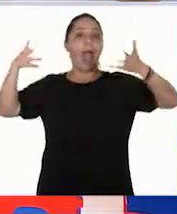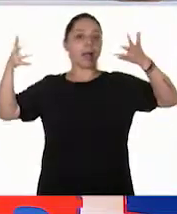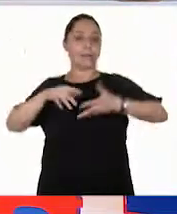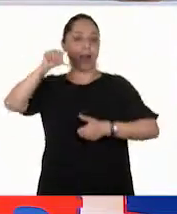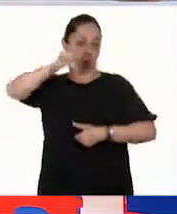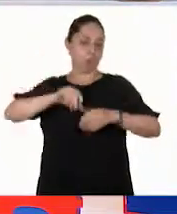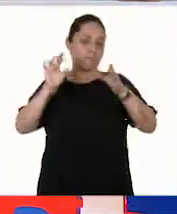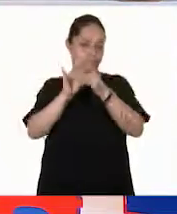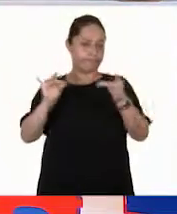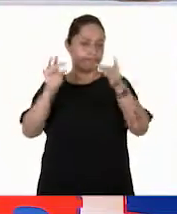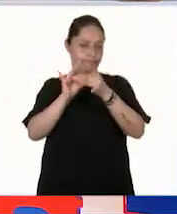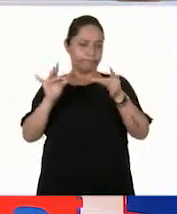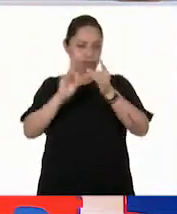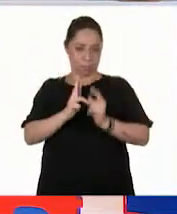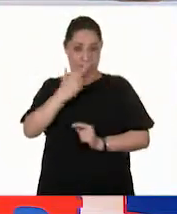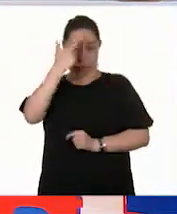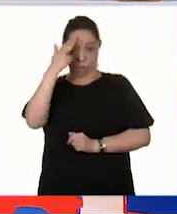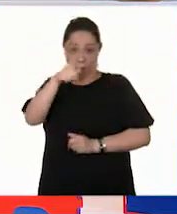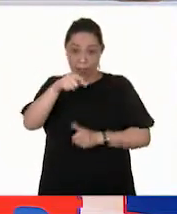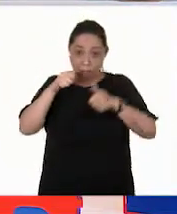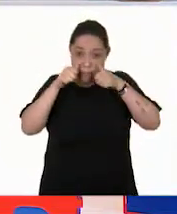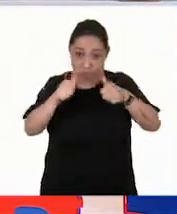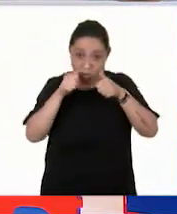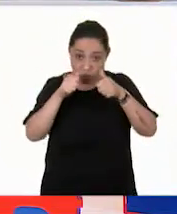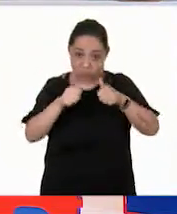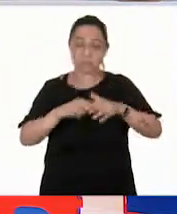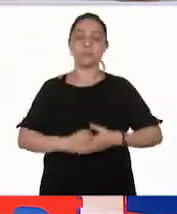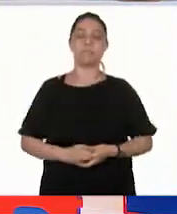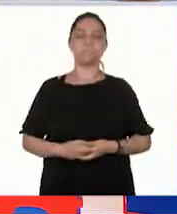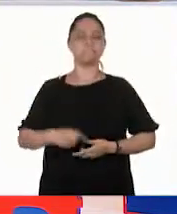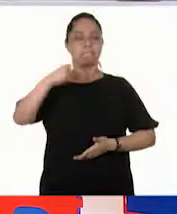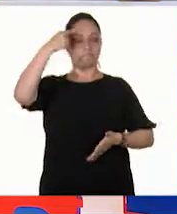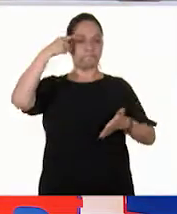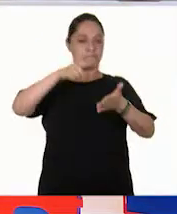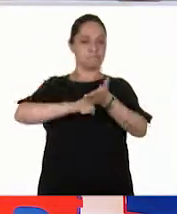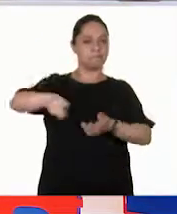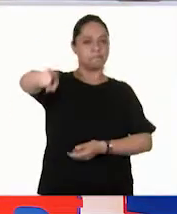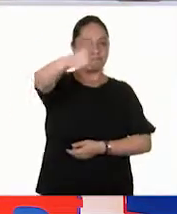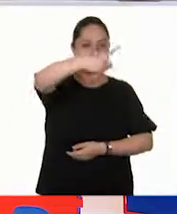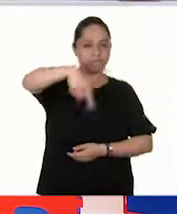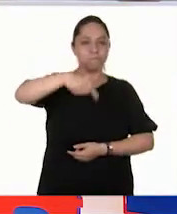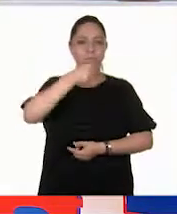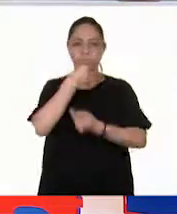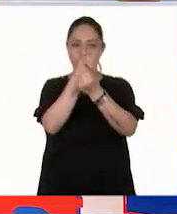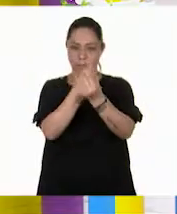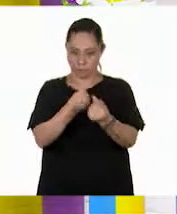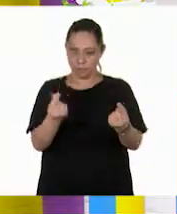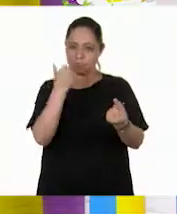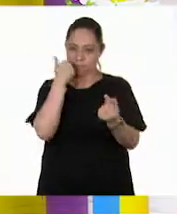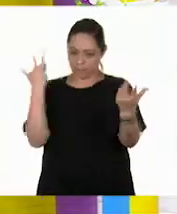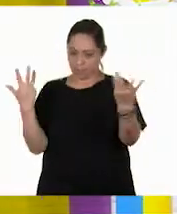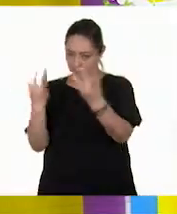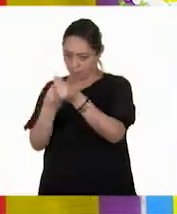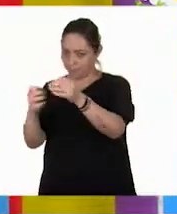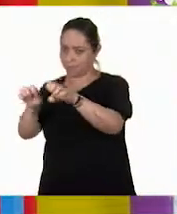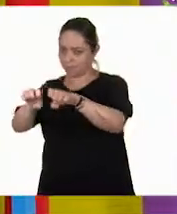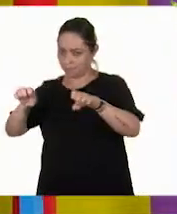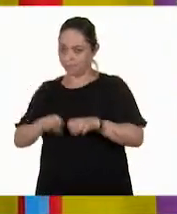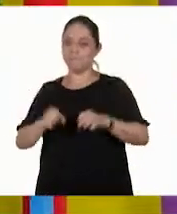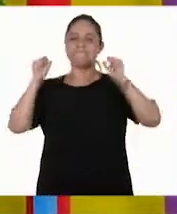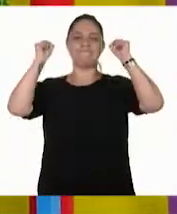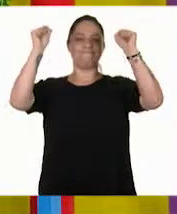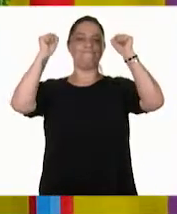lo que vimos en esta clase. Estén muy atentos. Tengo que las niñas y los niños quieren ser de tu equipo, Pepe. Muy bien, equipo.